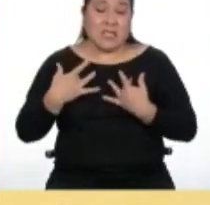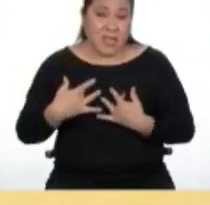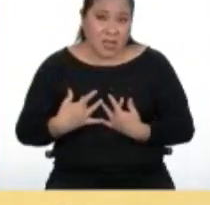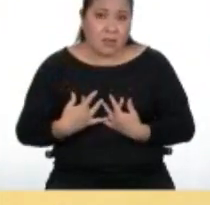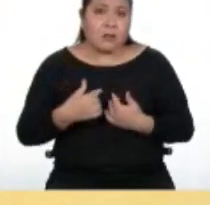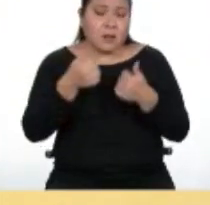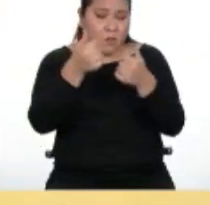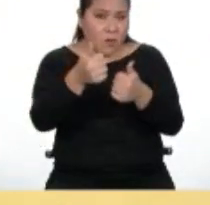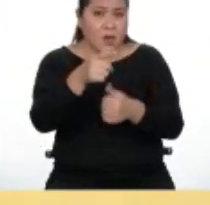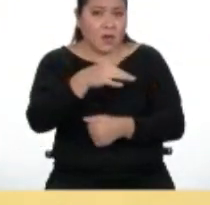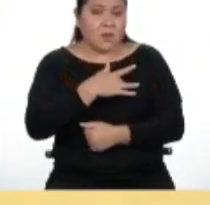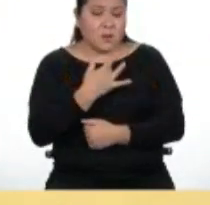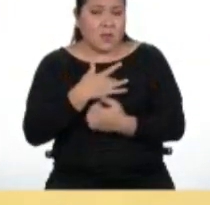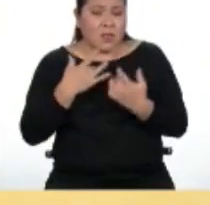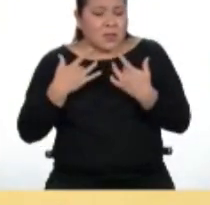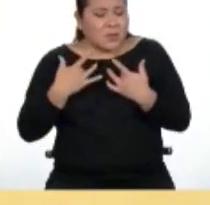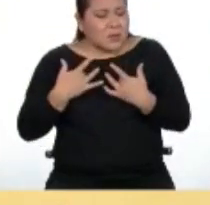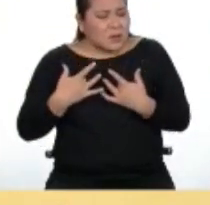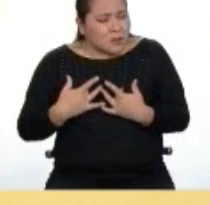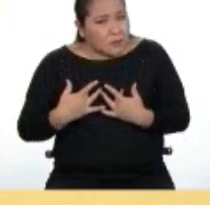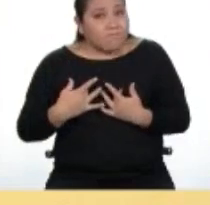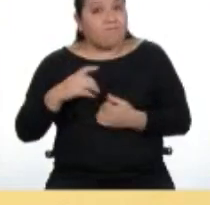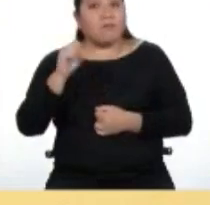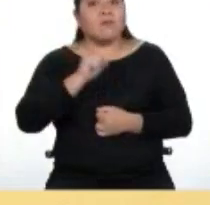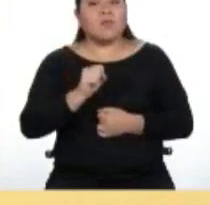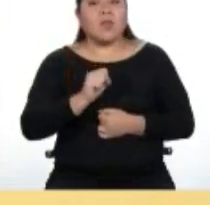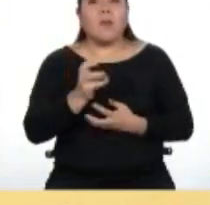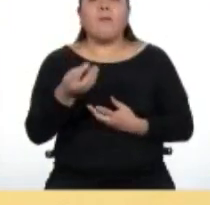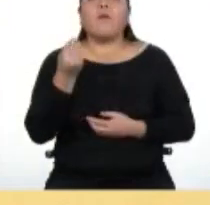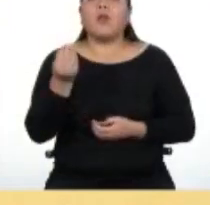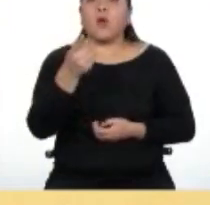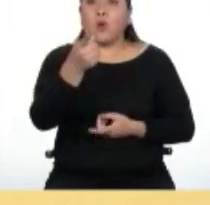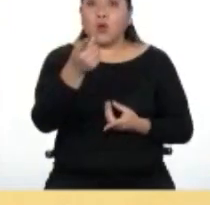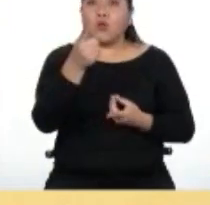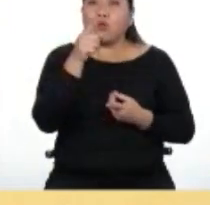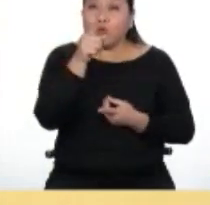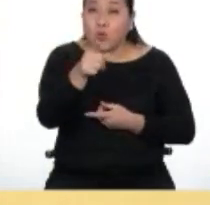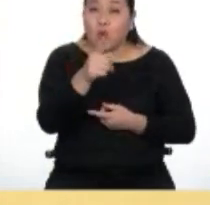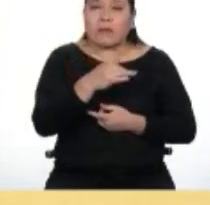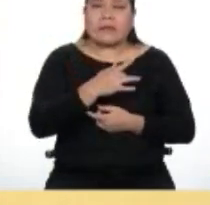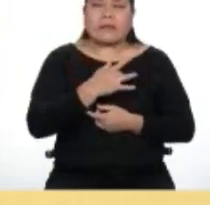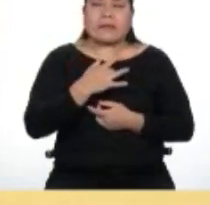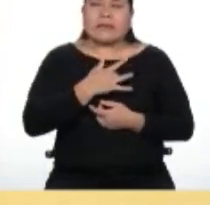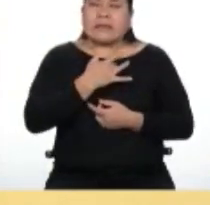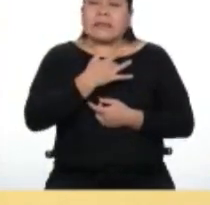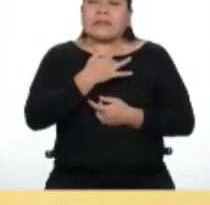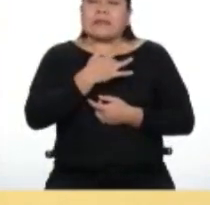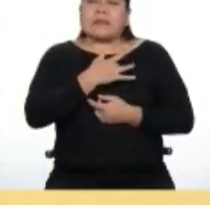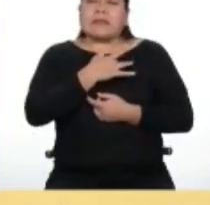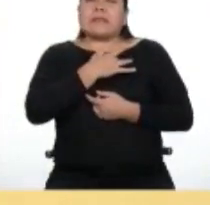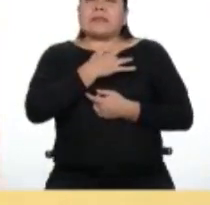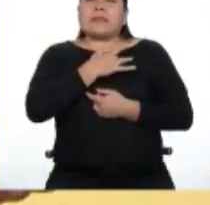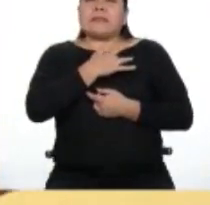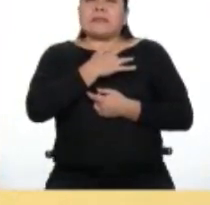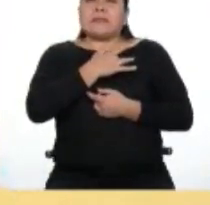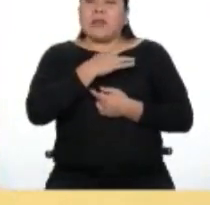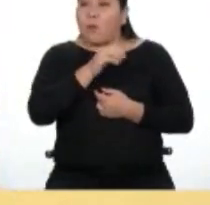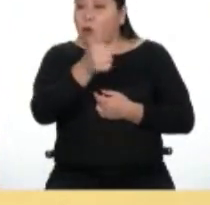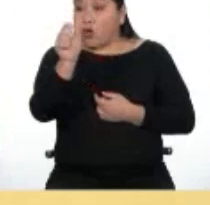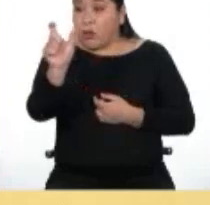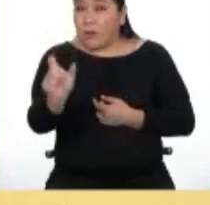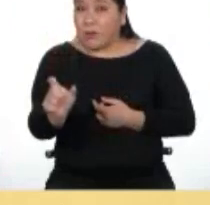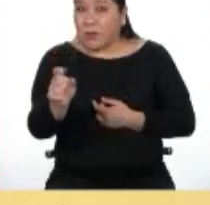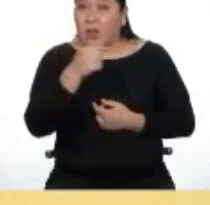tristeza, Rodrigo, porque al entristecerte por el mal del otro, demuestras un gran nivel de